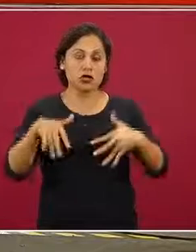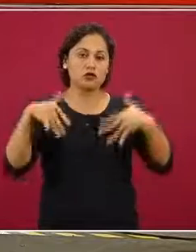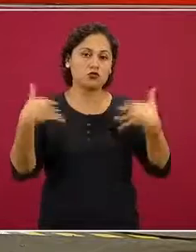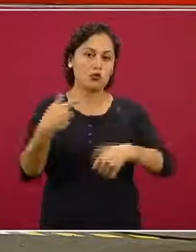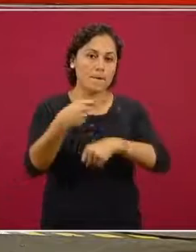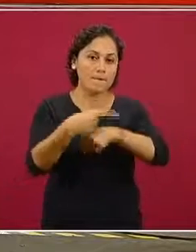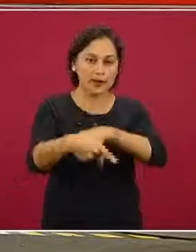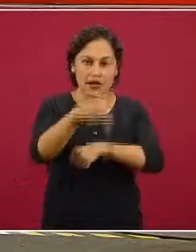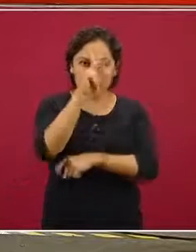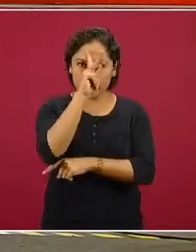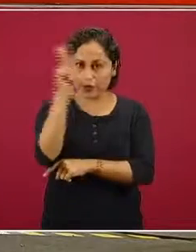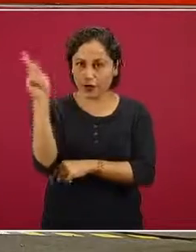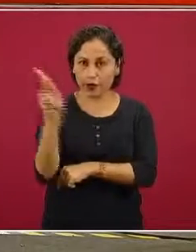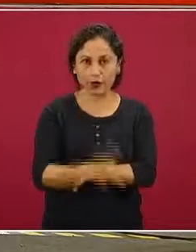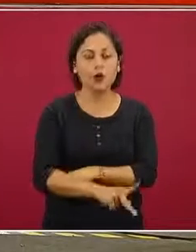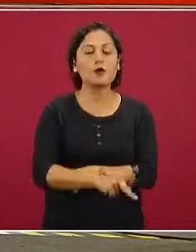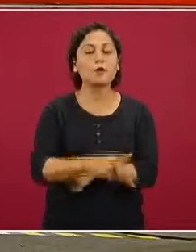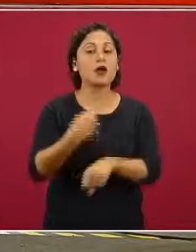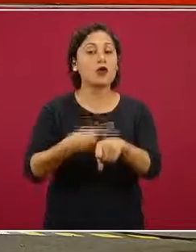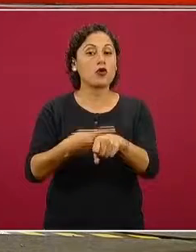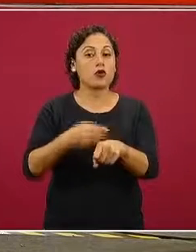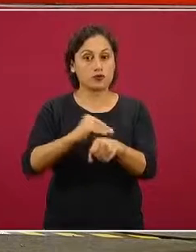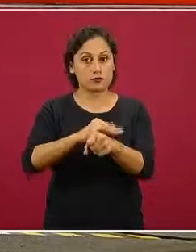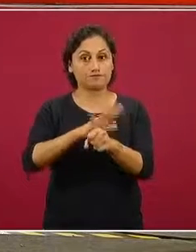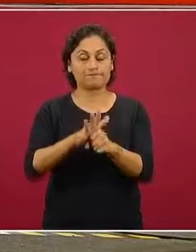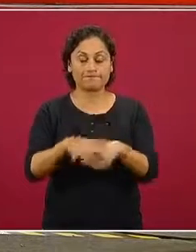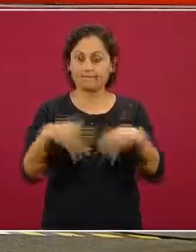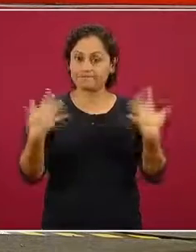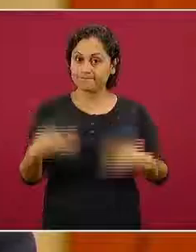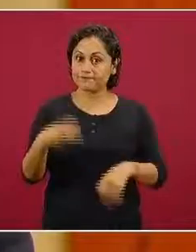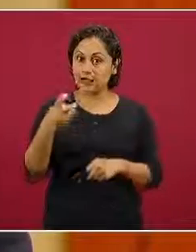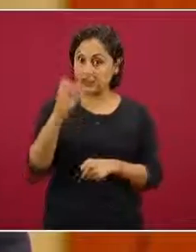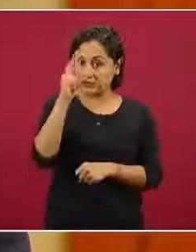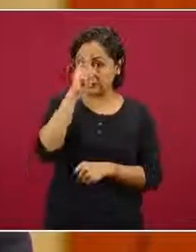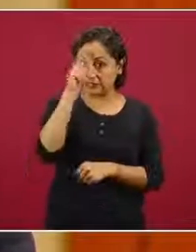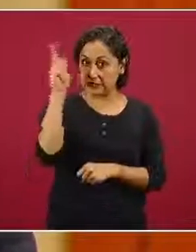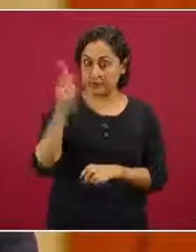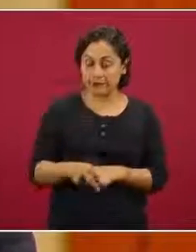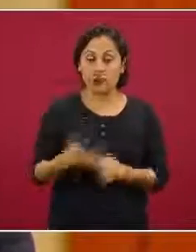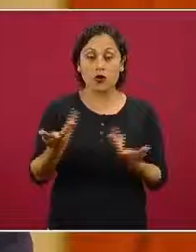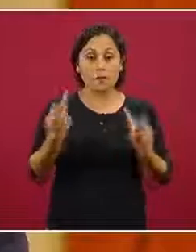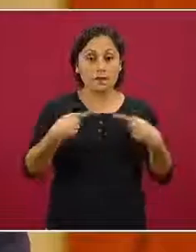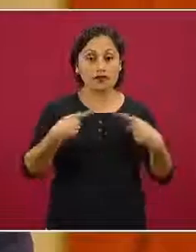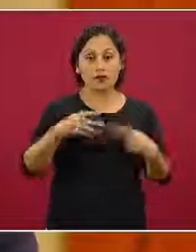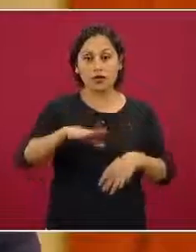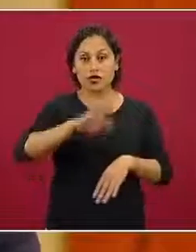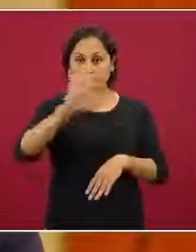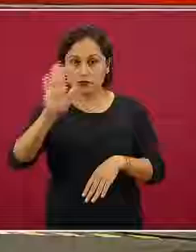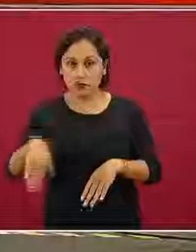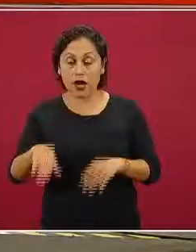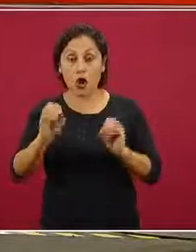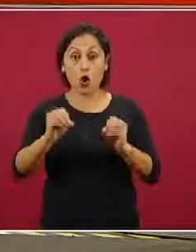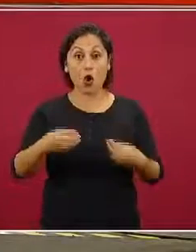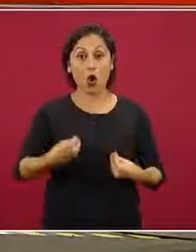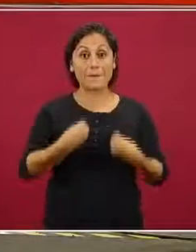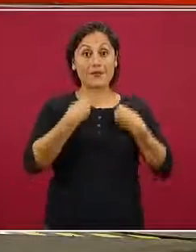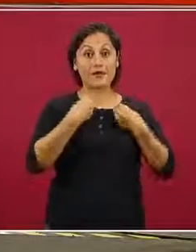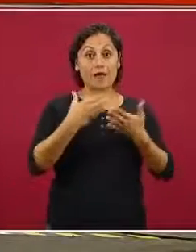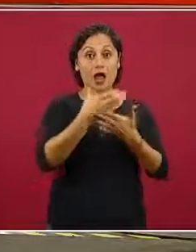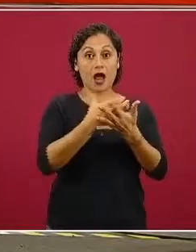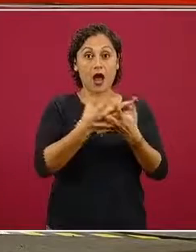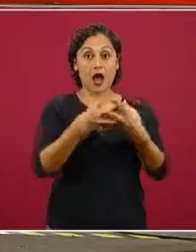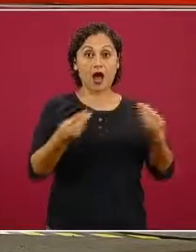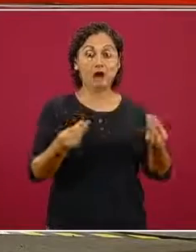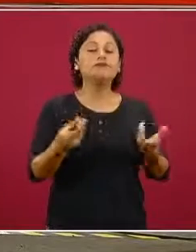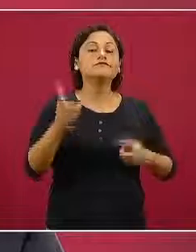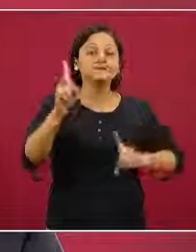complicar las cosas complicar el escenario de la morbilidad y la mortalidad es decir la forma en que se